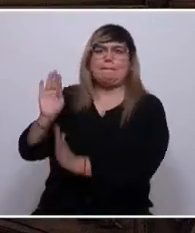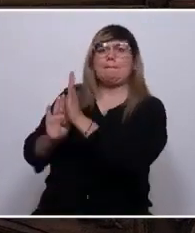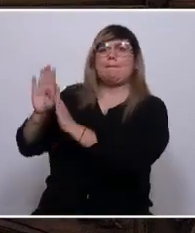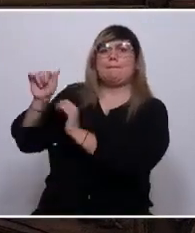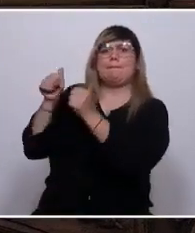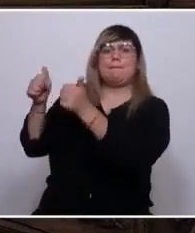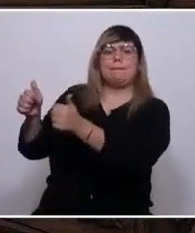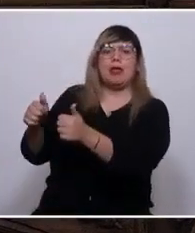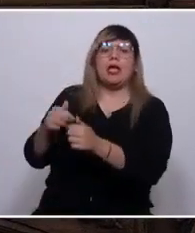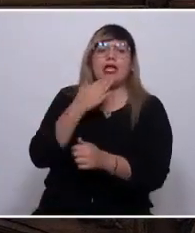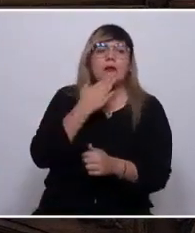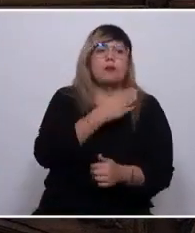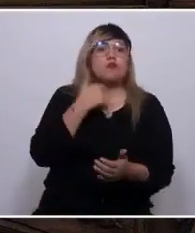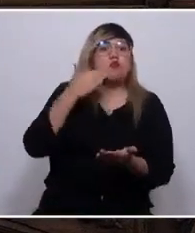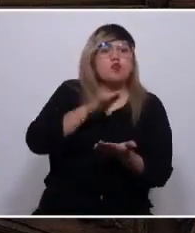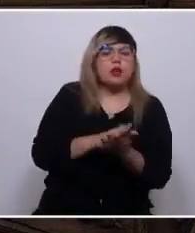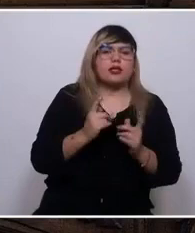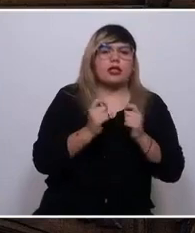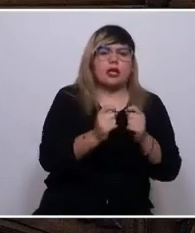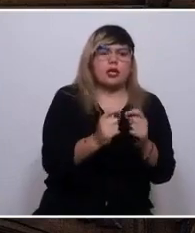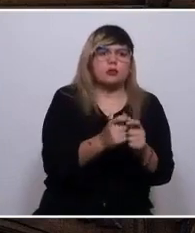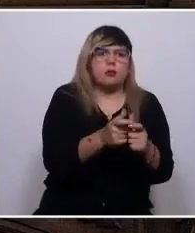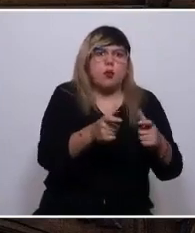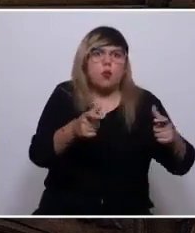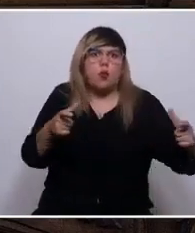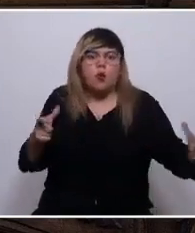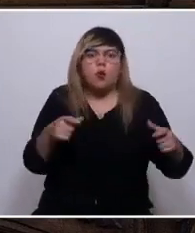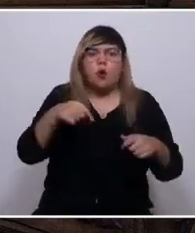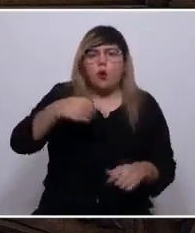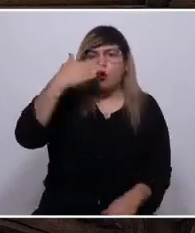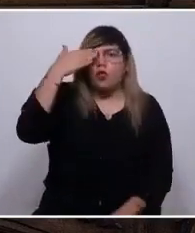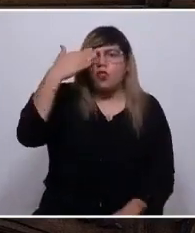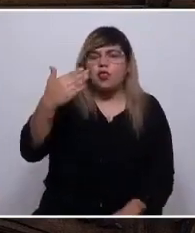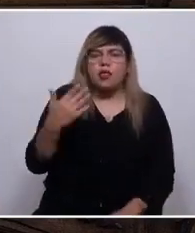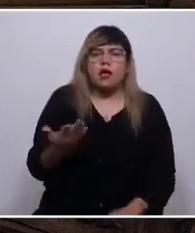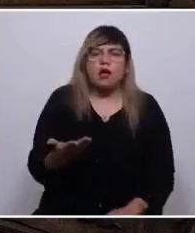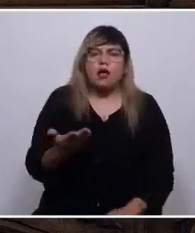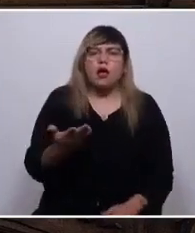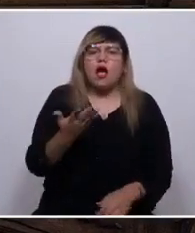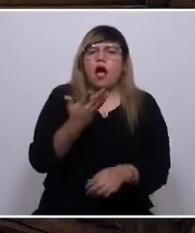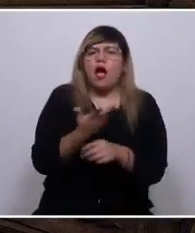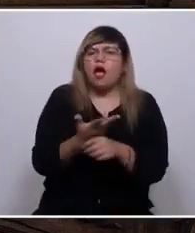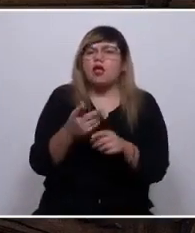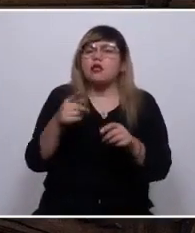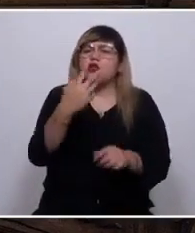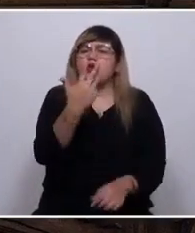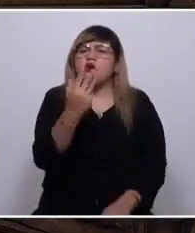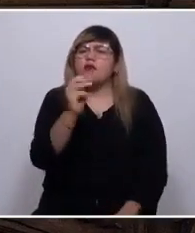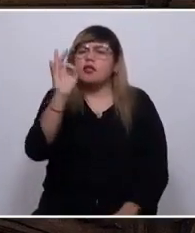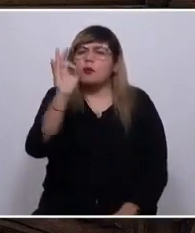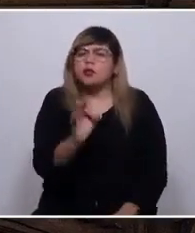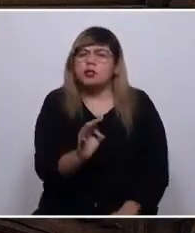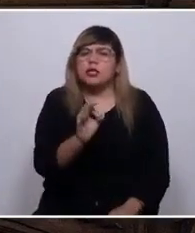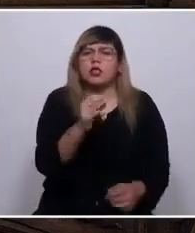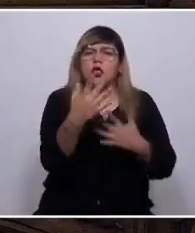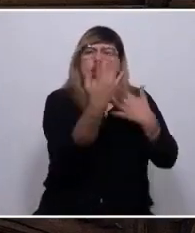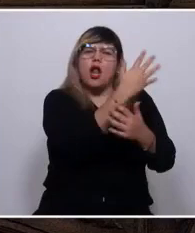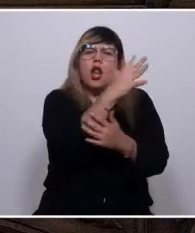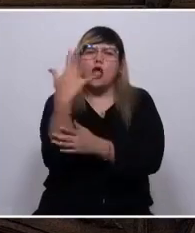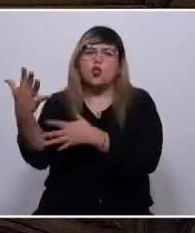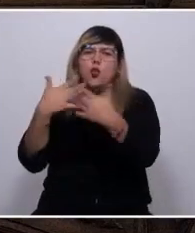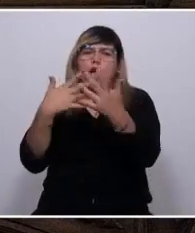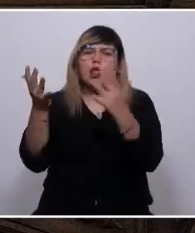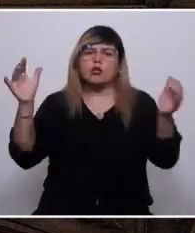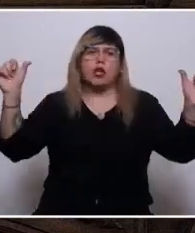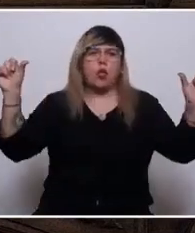muertes de cáncer en el país? Hoy en día ha desaparecido el 90% de la biodiversidad alimentaria, asimismo